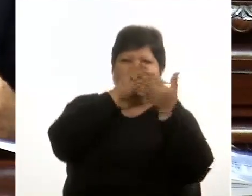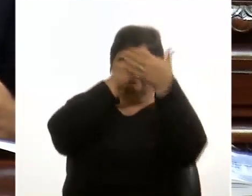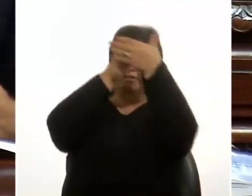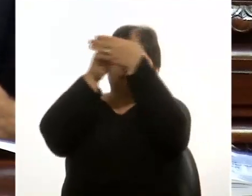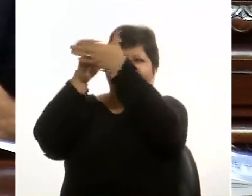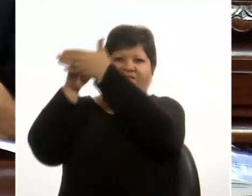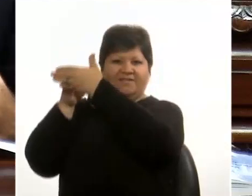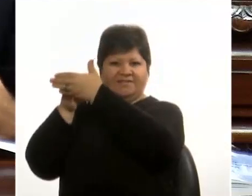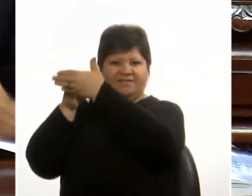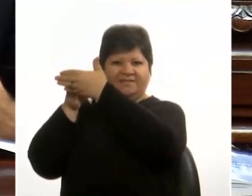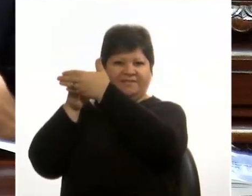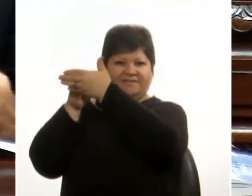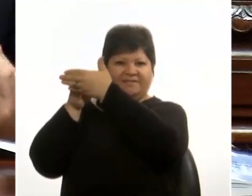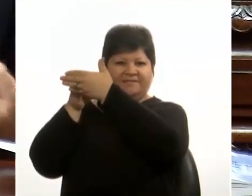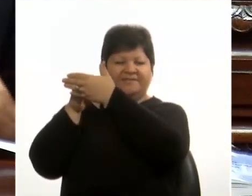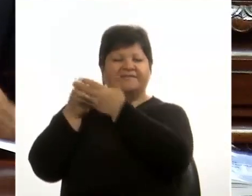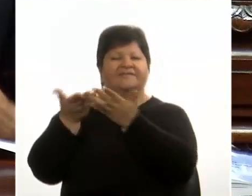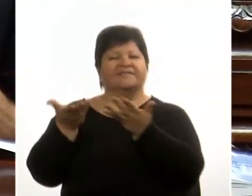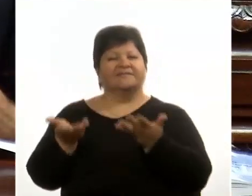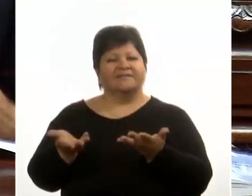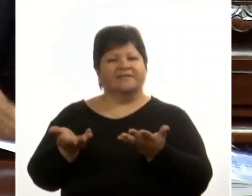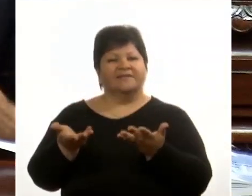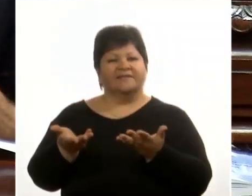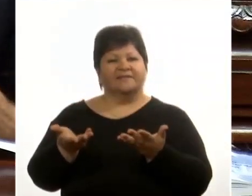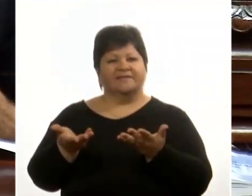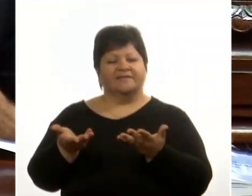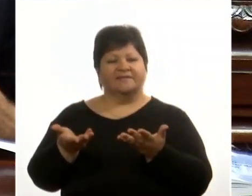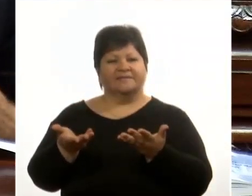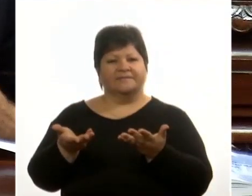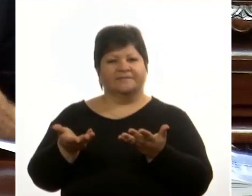derivados de los parancelarios.